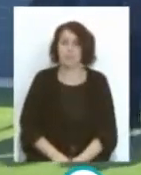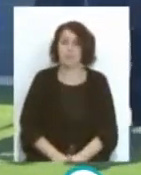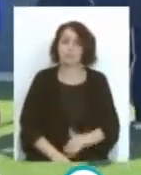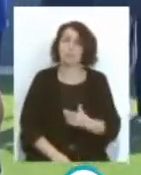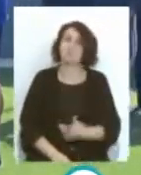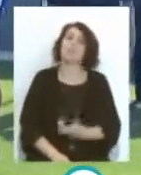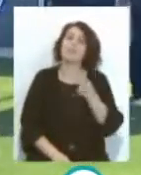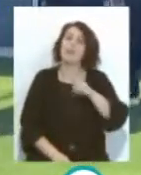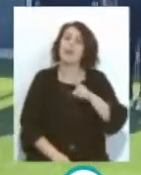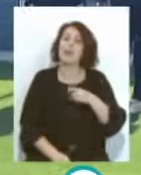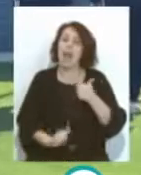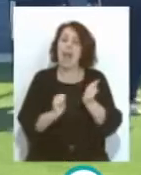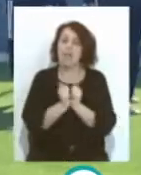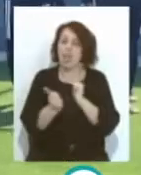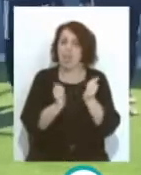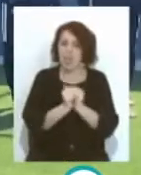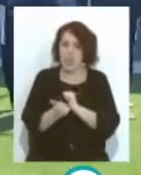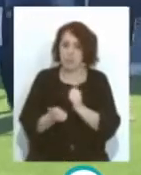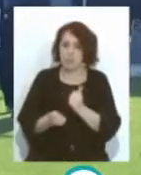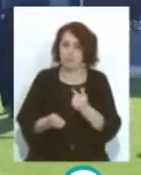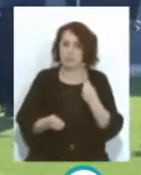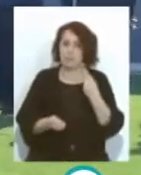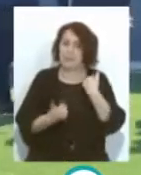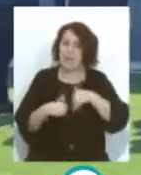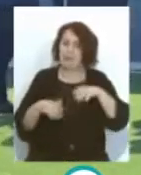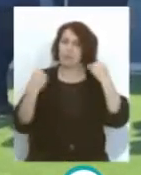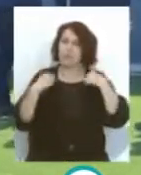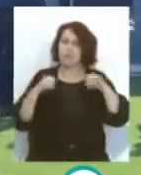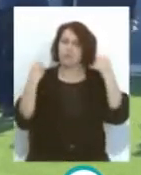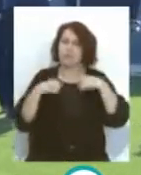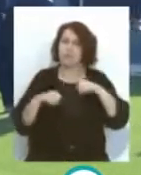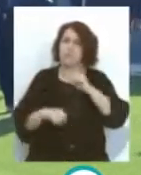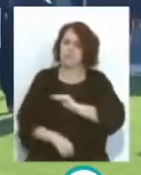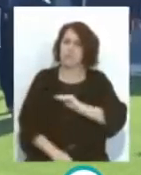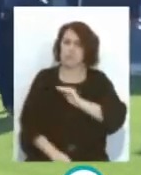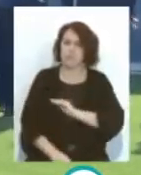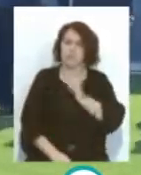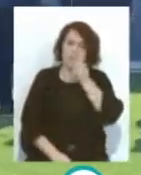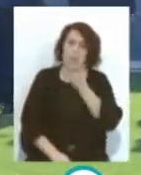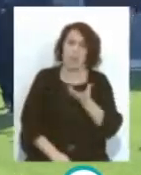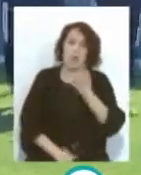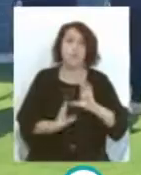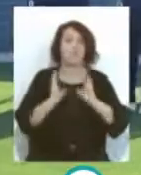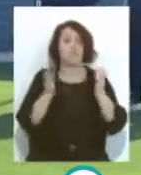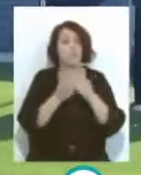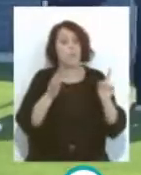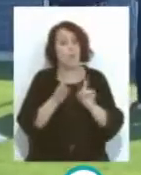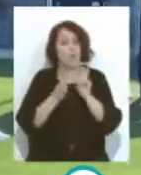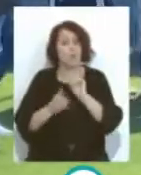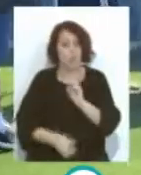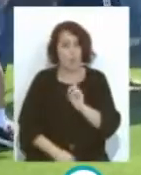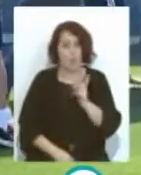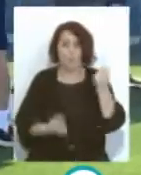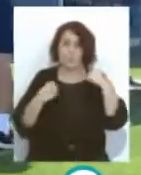También está Luis Luis Miquezada Que ya está Entrenando Bastante bien No todavía Con el grupo Está entrando